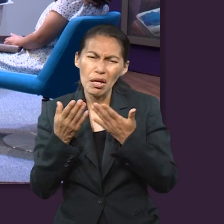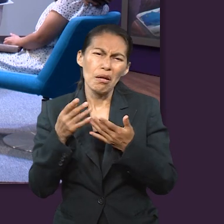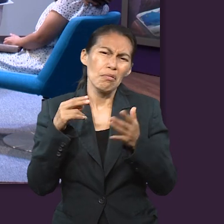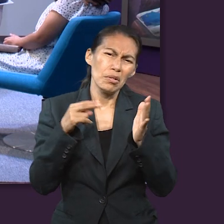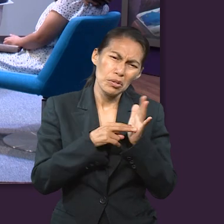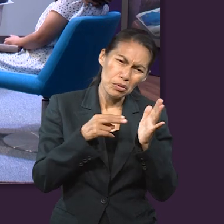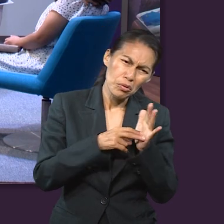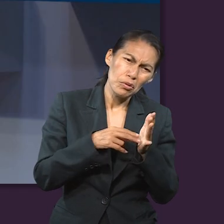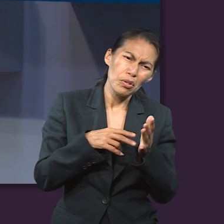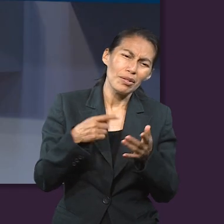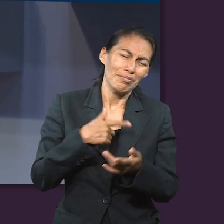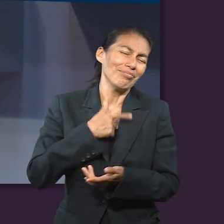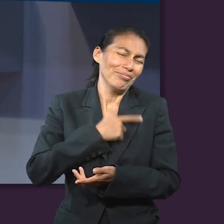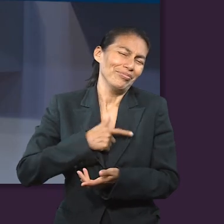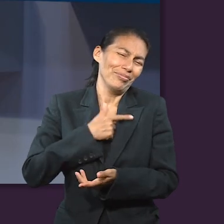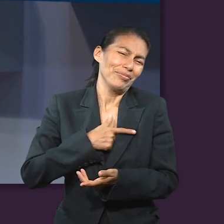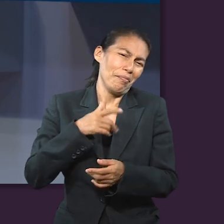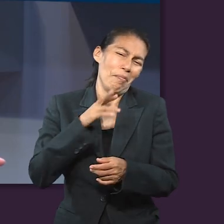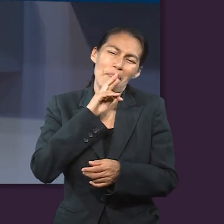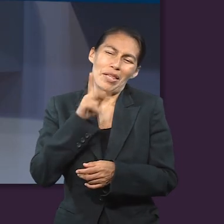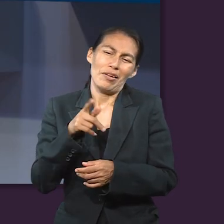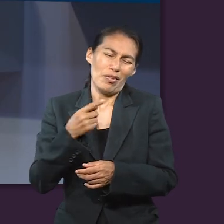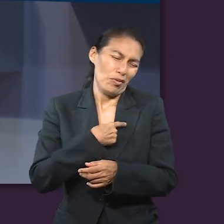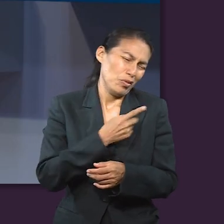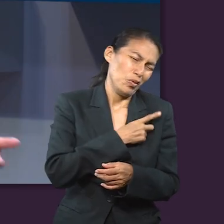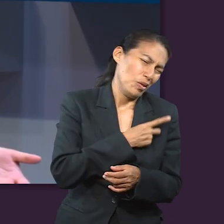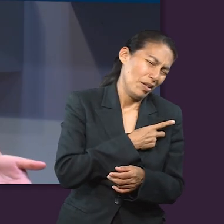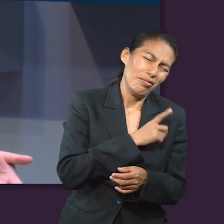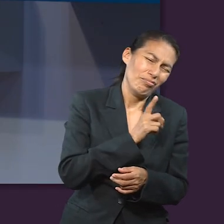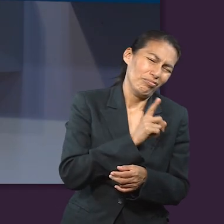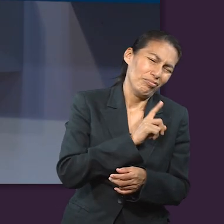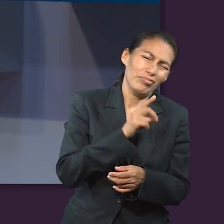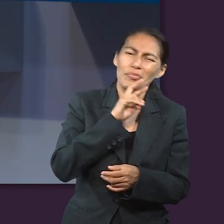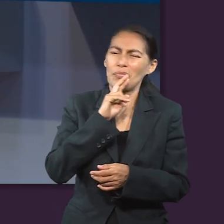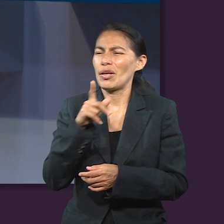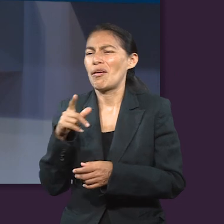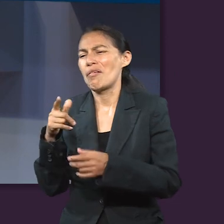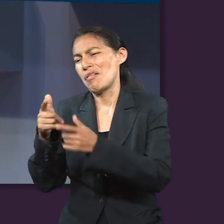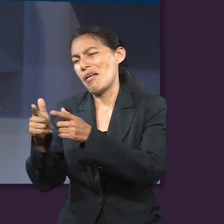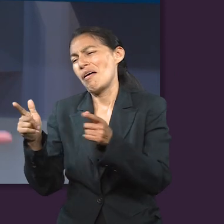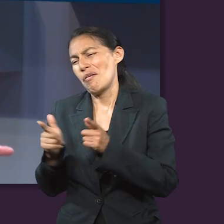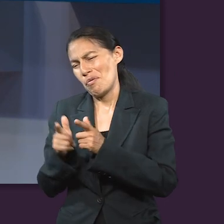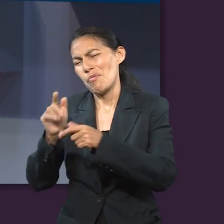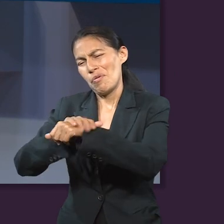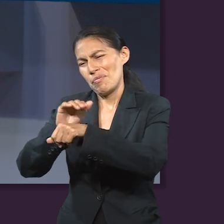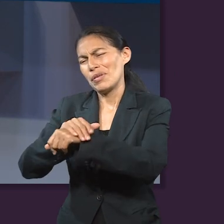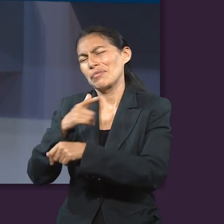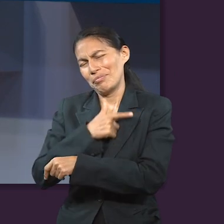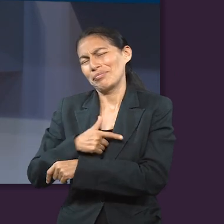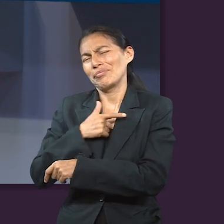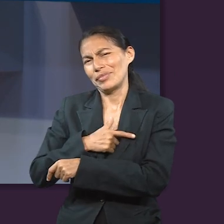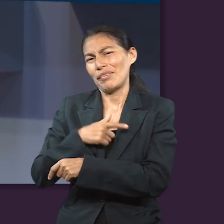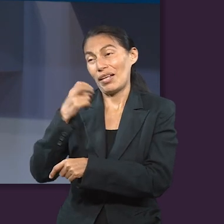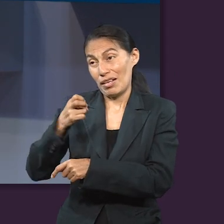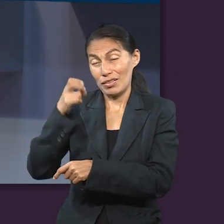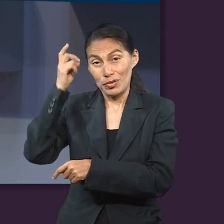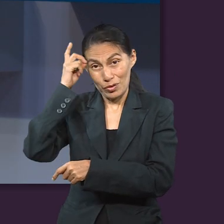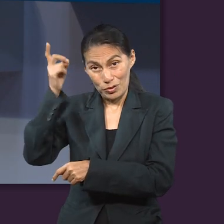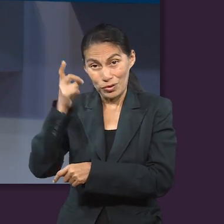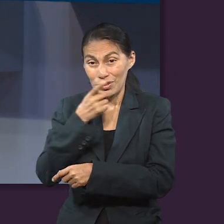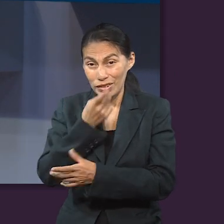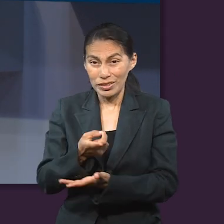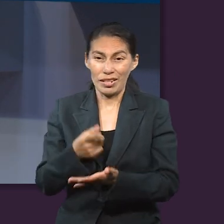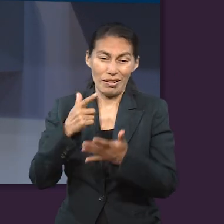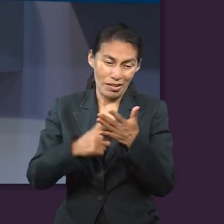discutir la lección, discutir los versículos. Y me parecía algo muy bonito, era mucho más bonito hacerlo con mis compañeros, hacerlo con mis amigos, que hacerlo yo solito, que es lo que